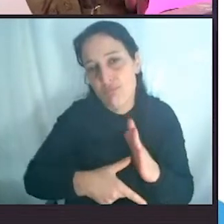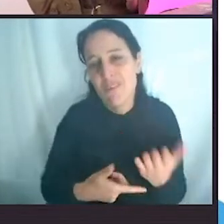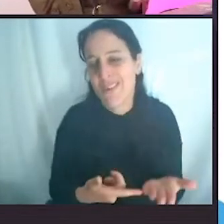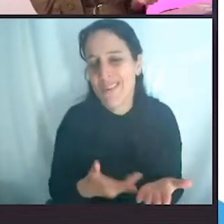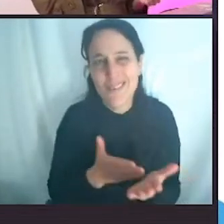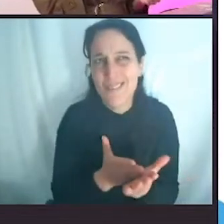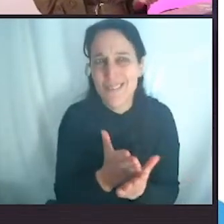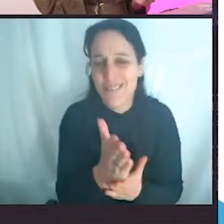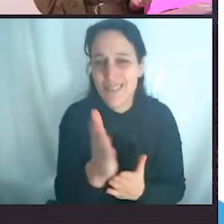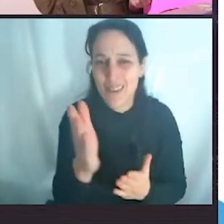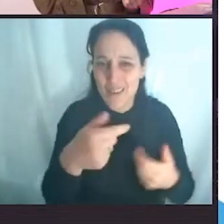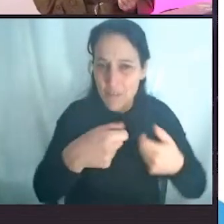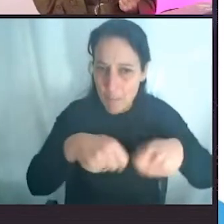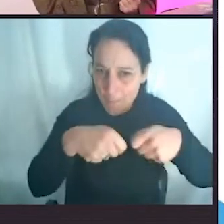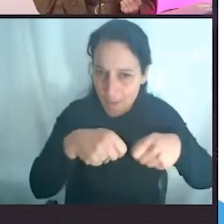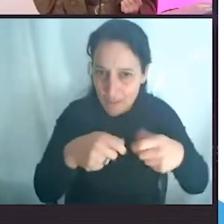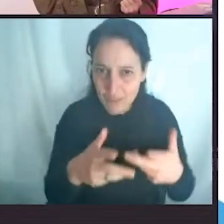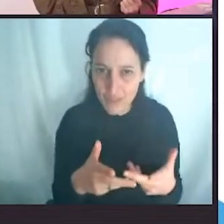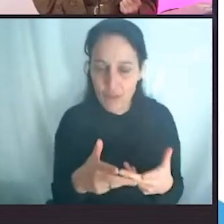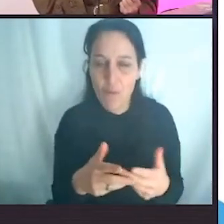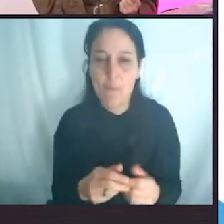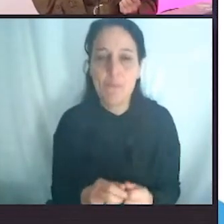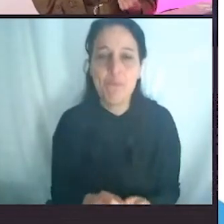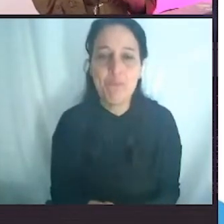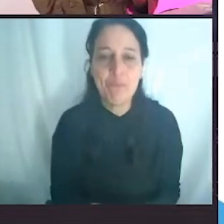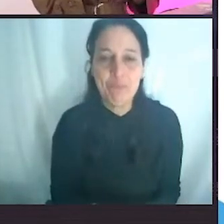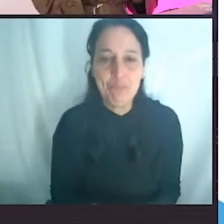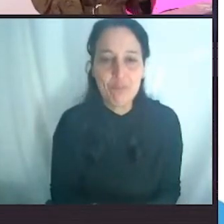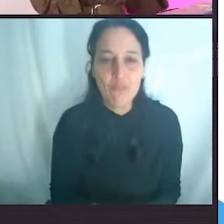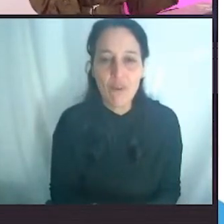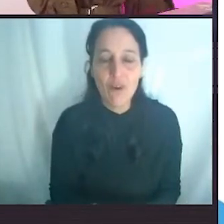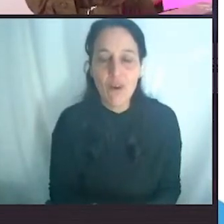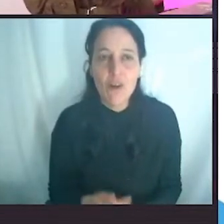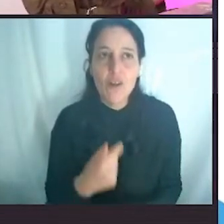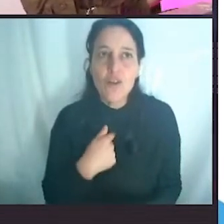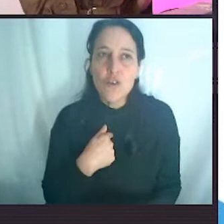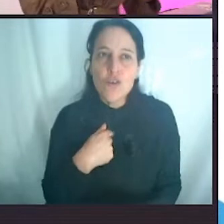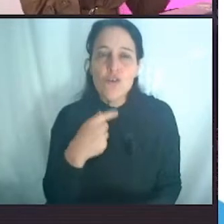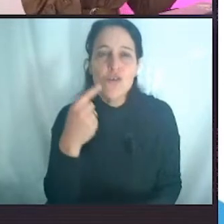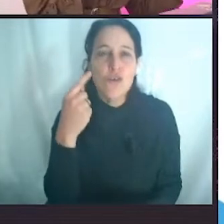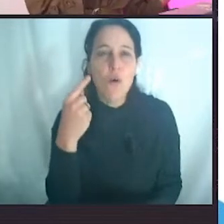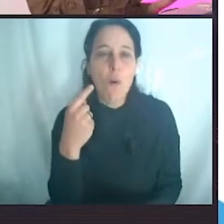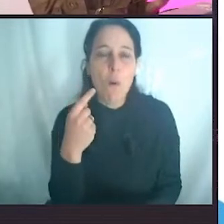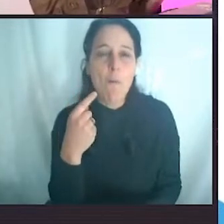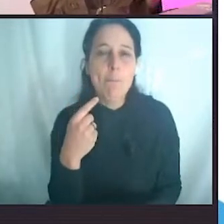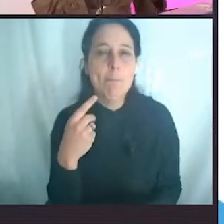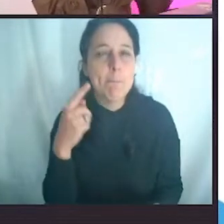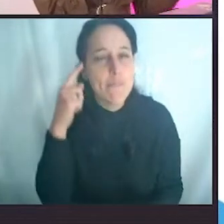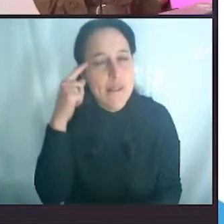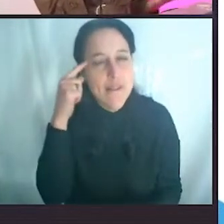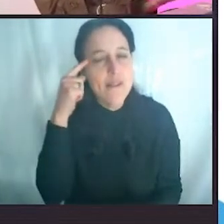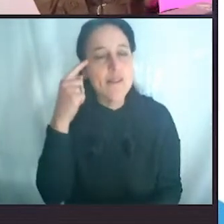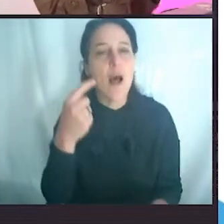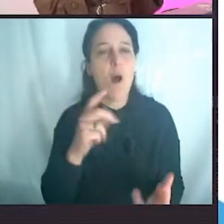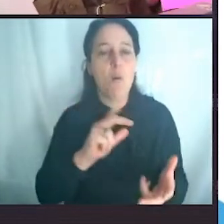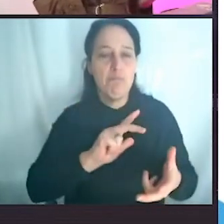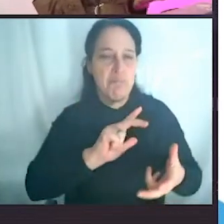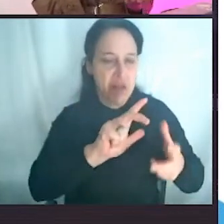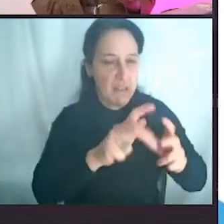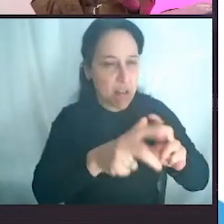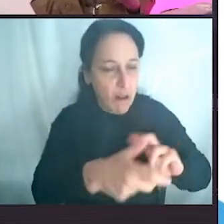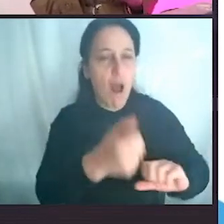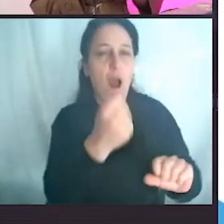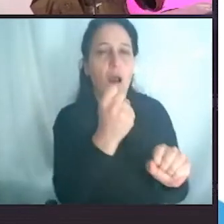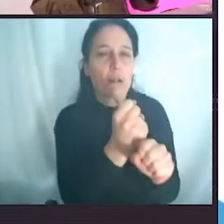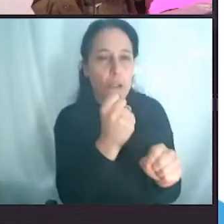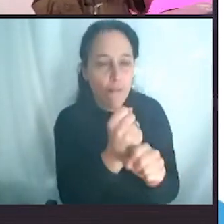descartable en la mayor parte de las veces. Y yo me dediqué mucho tiempo a la parte de reciclaje, reutilización, gestión de residuos.